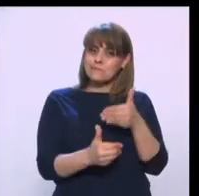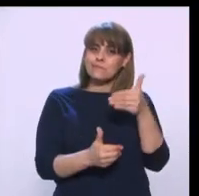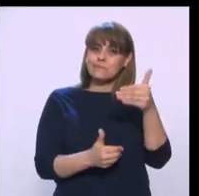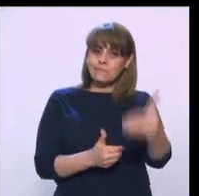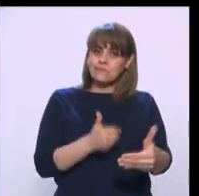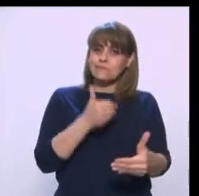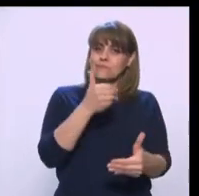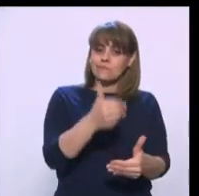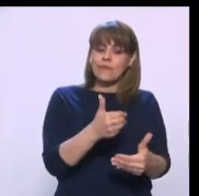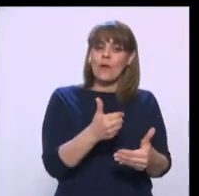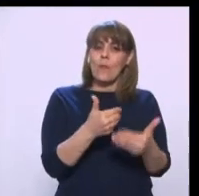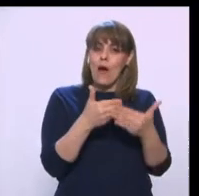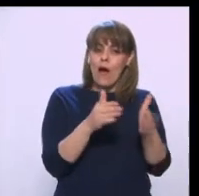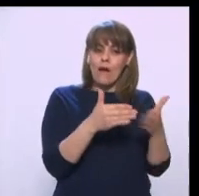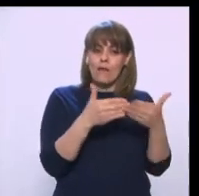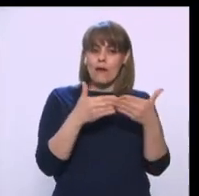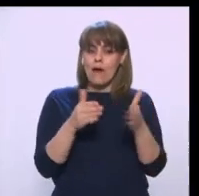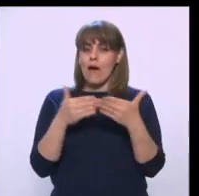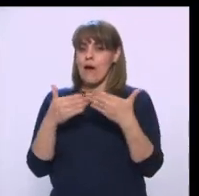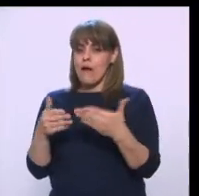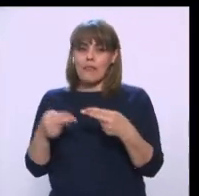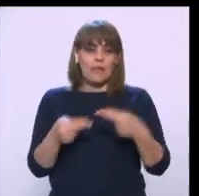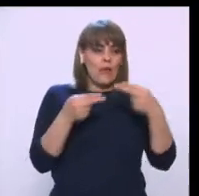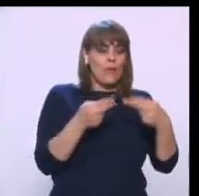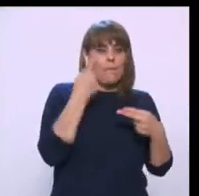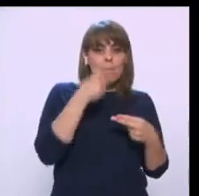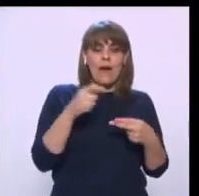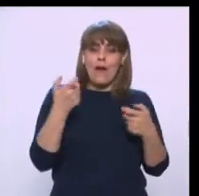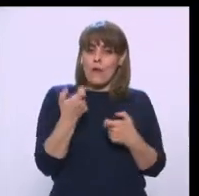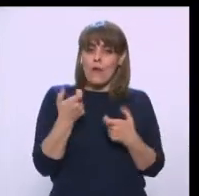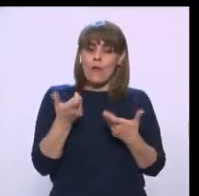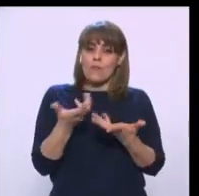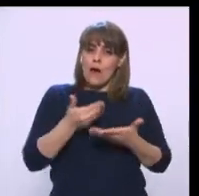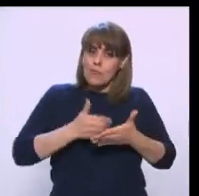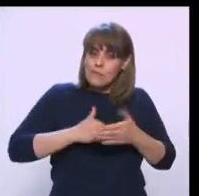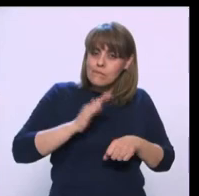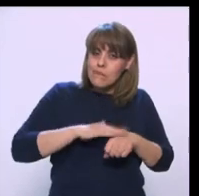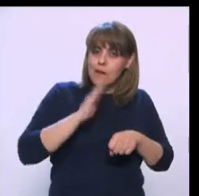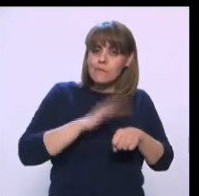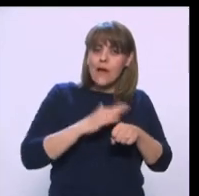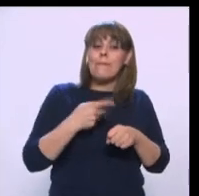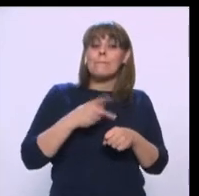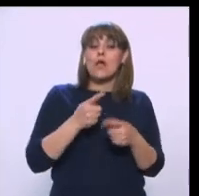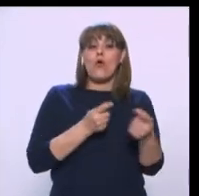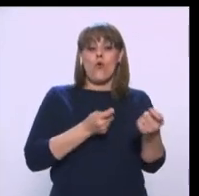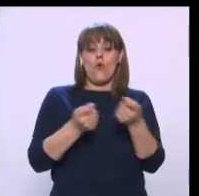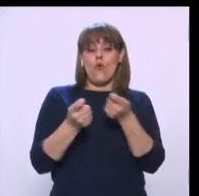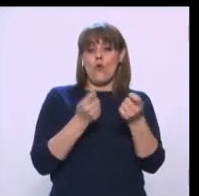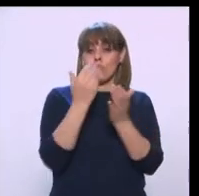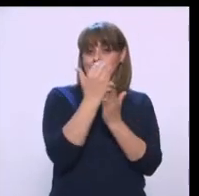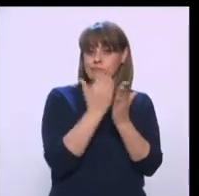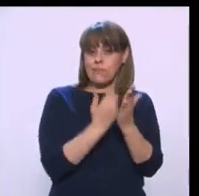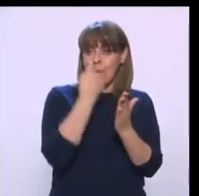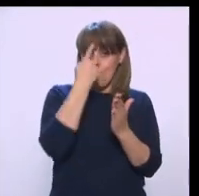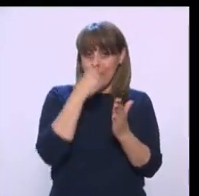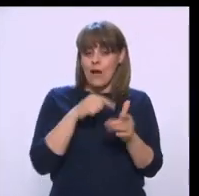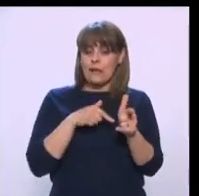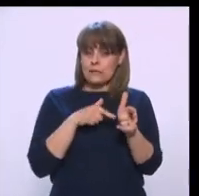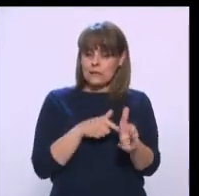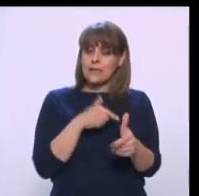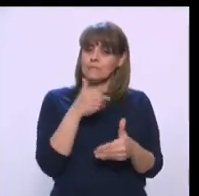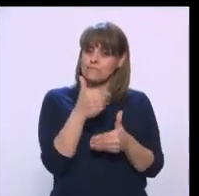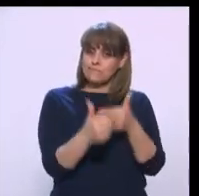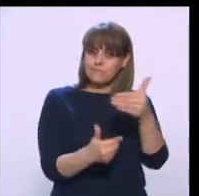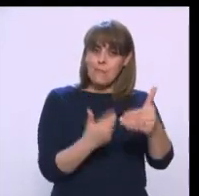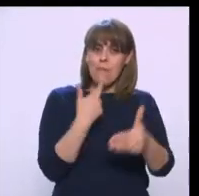reactivación económica que es necesaria, y que se combina con una serie de medidas también para poderla, para poder seguir avanzando